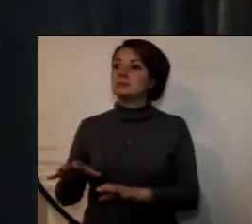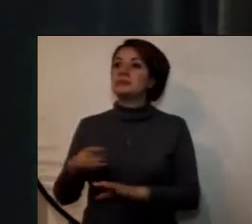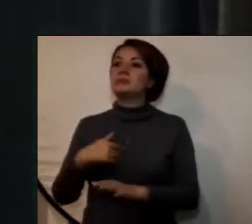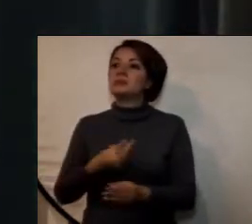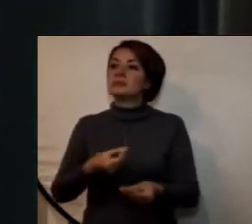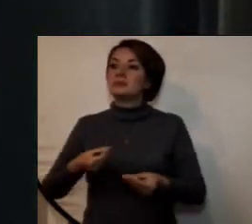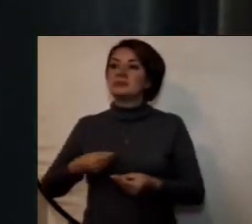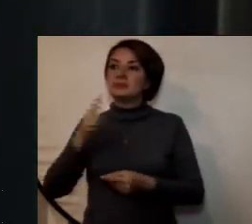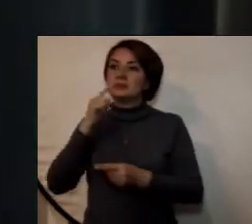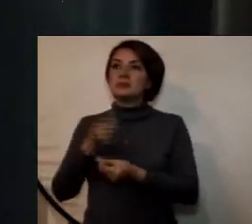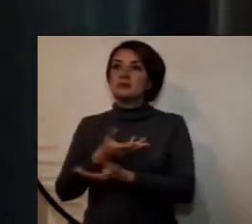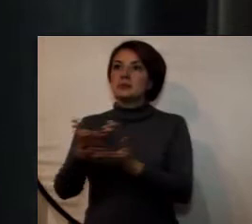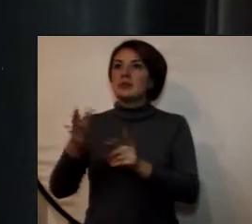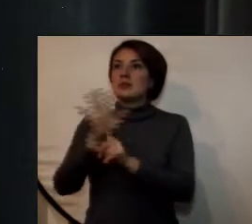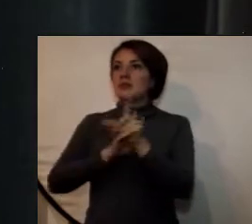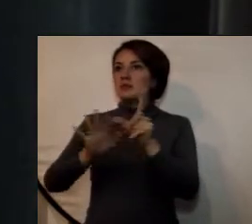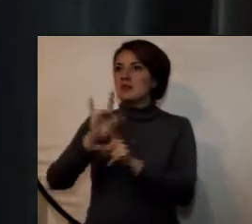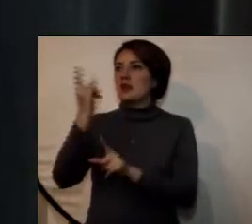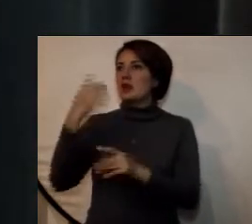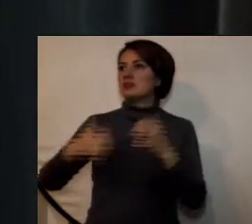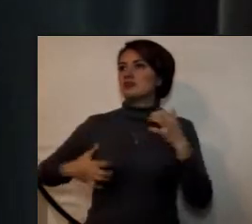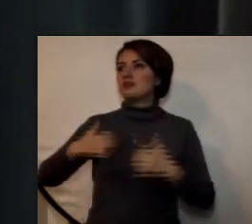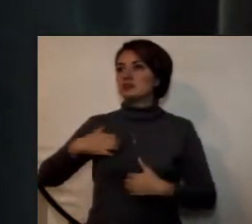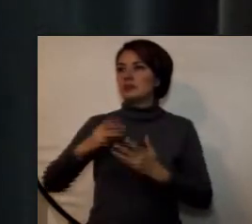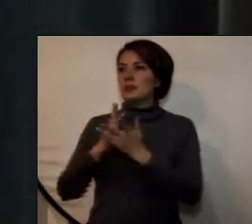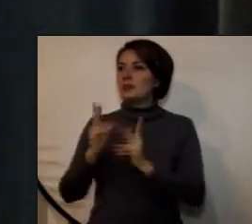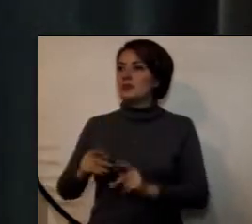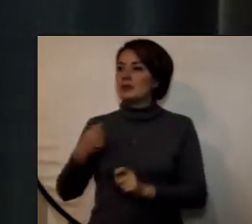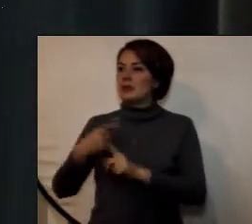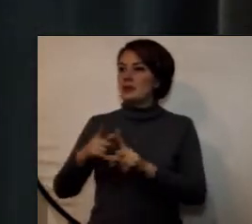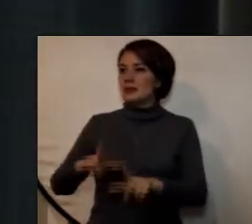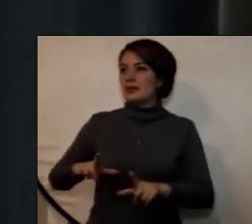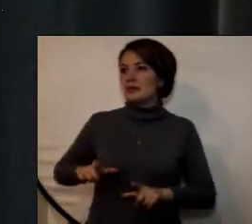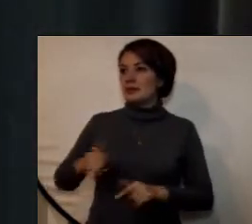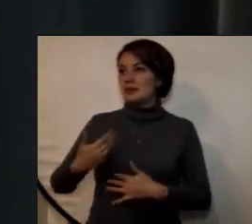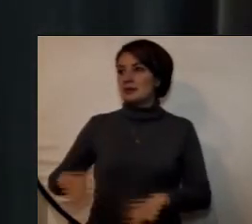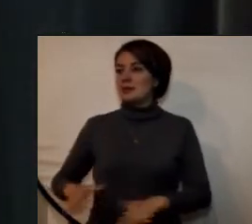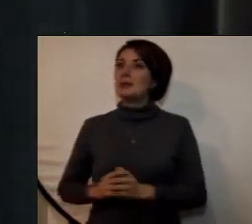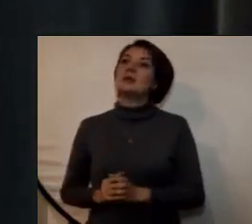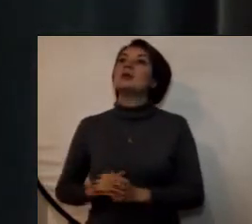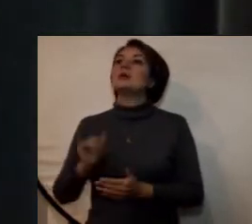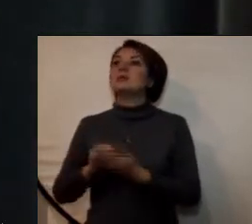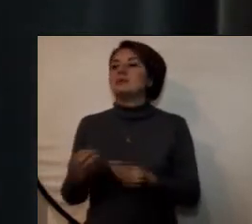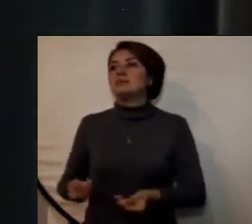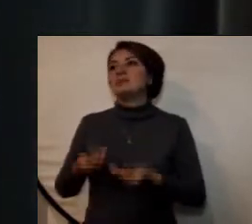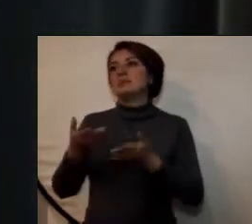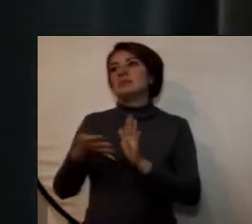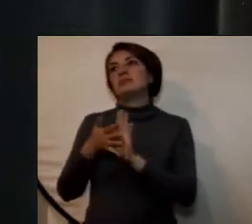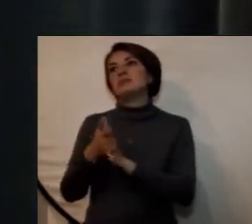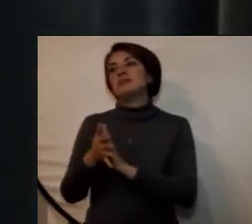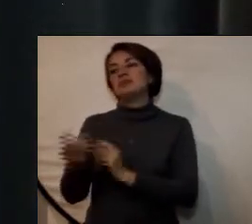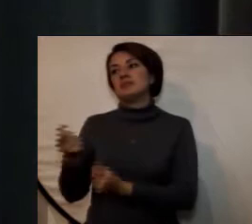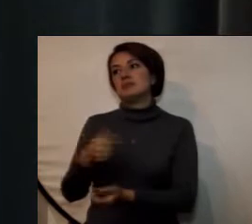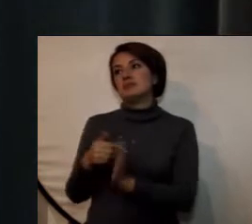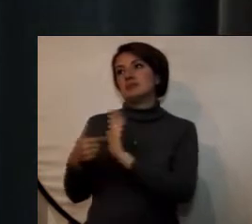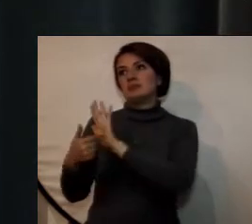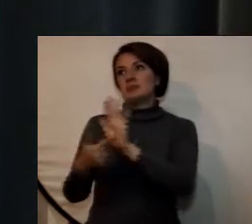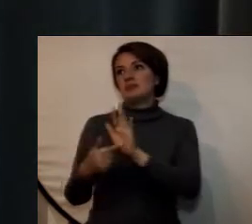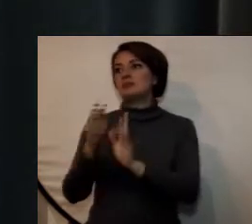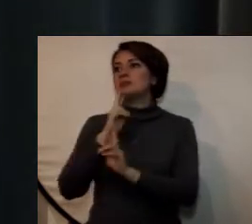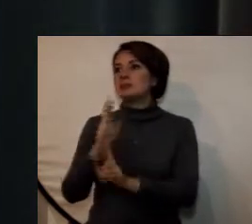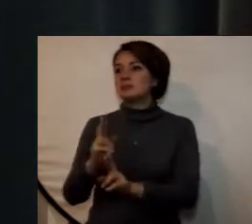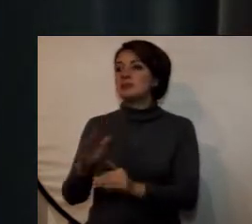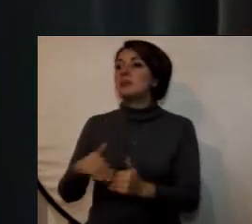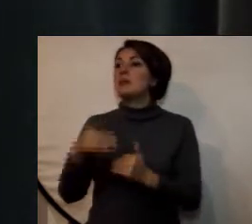formato de video algunas inquietudes de nuestros estudiantes y egresados que a continuación nos permitimos presentar y responder en